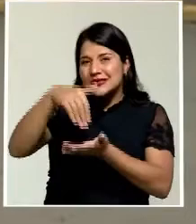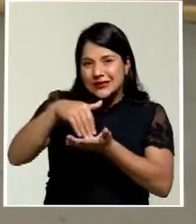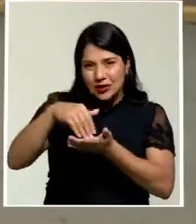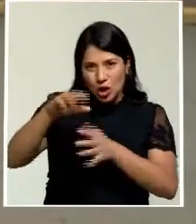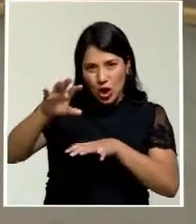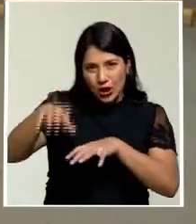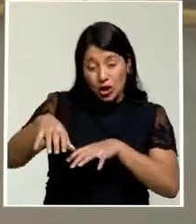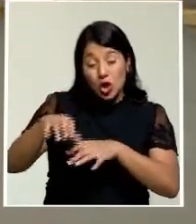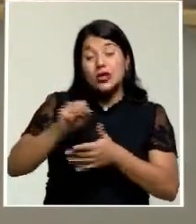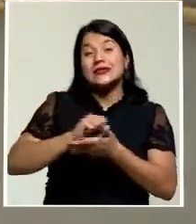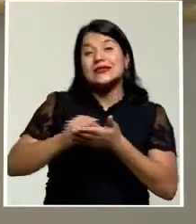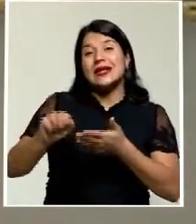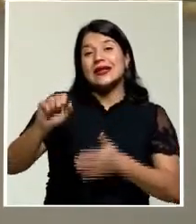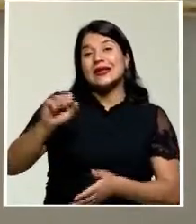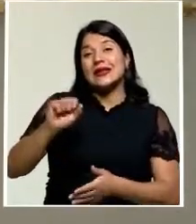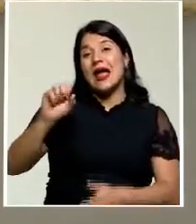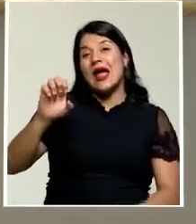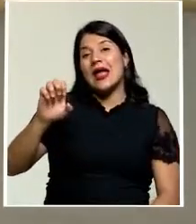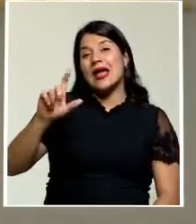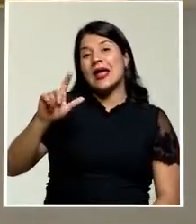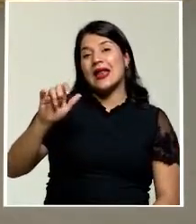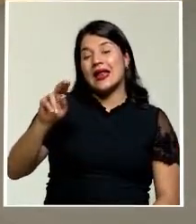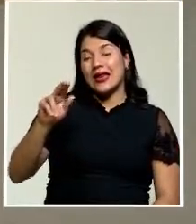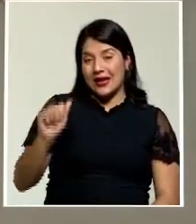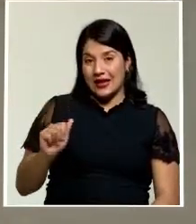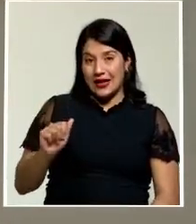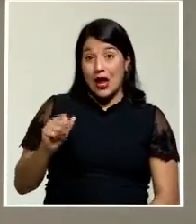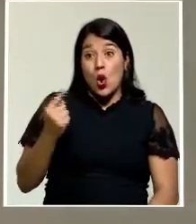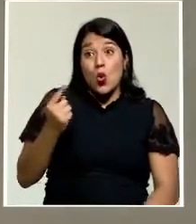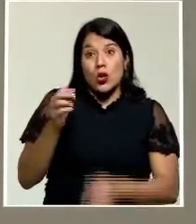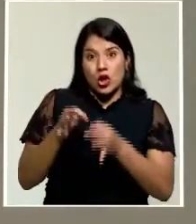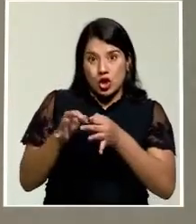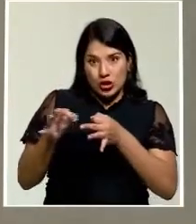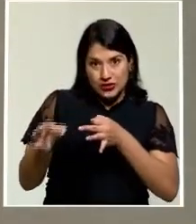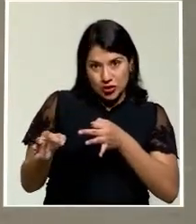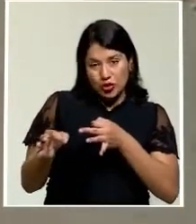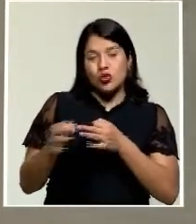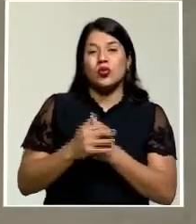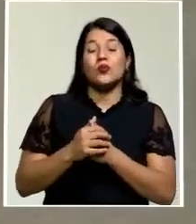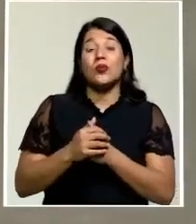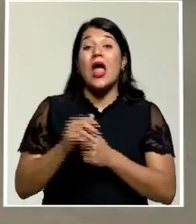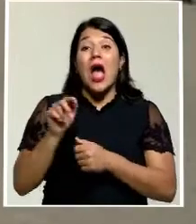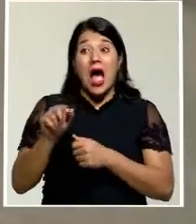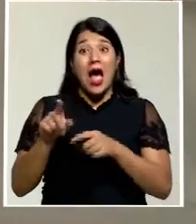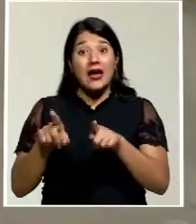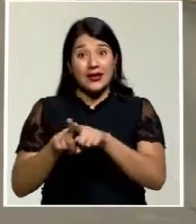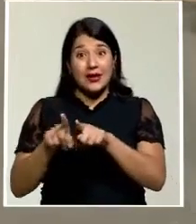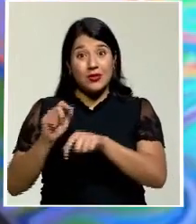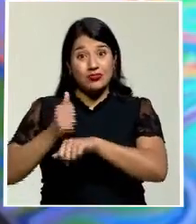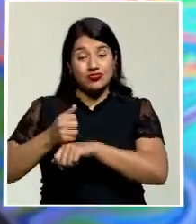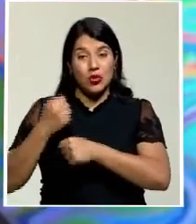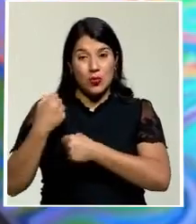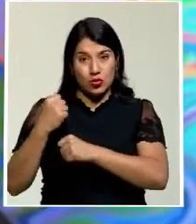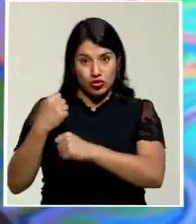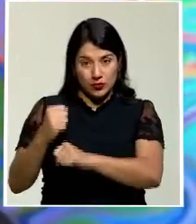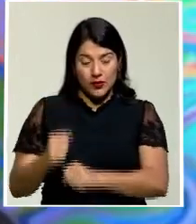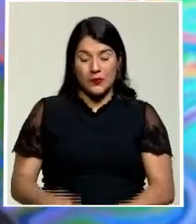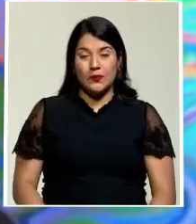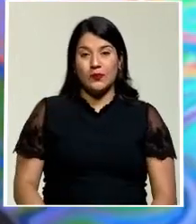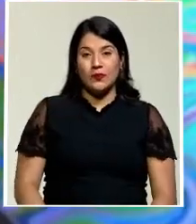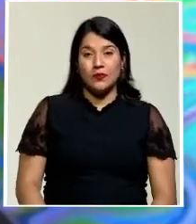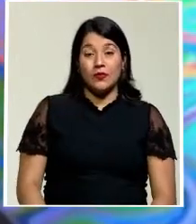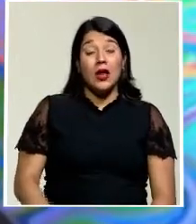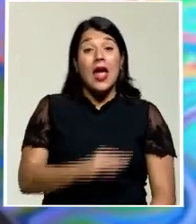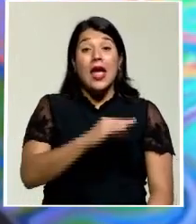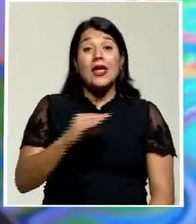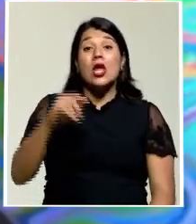distrito único y conformado por los poblados aledaños, sitio donde también funcionará el gobierno local. Joya de Costa Rica y